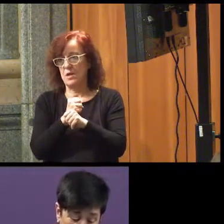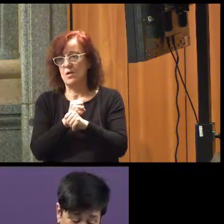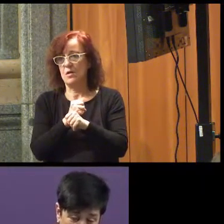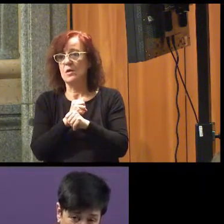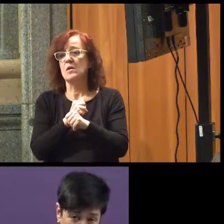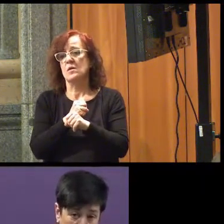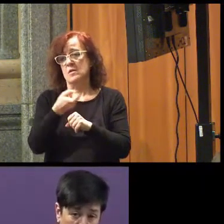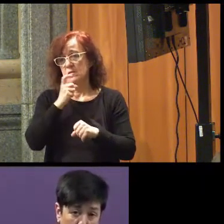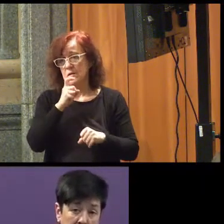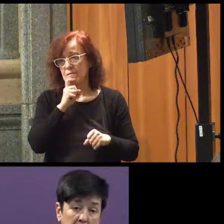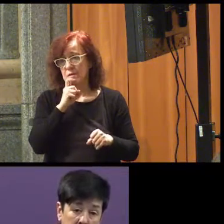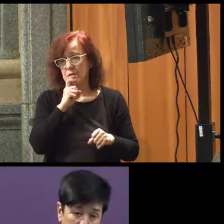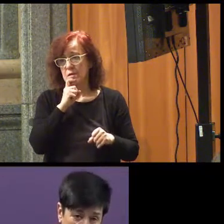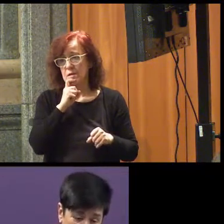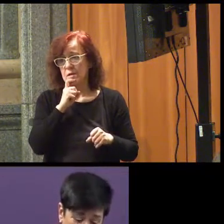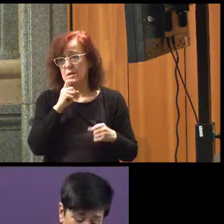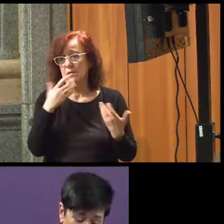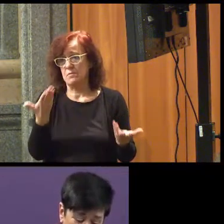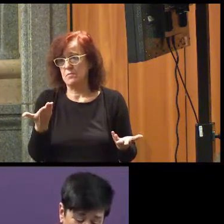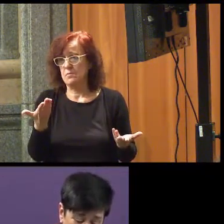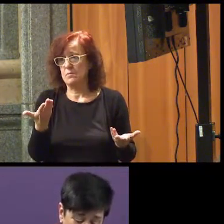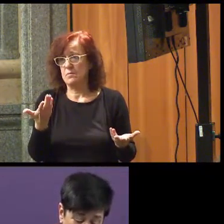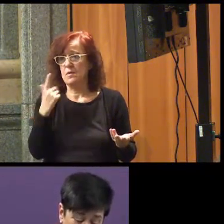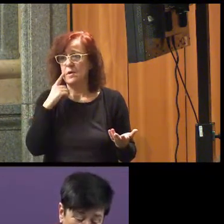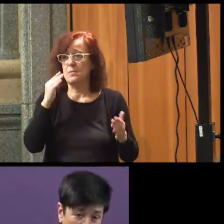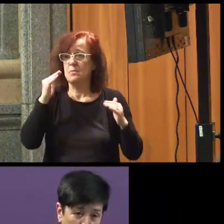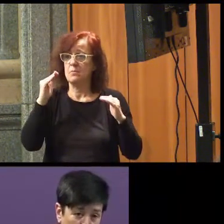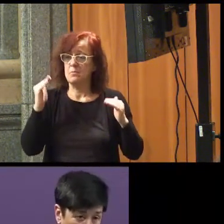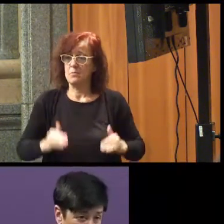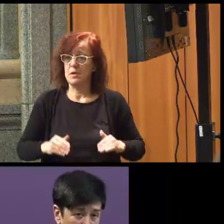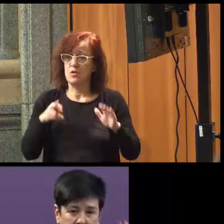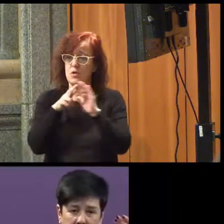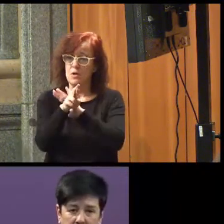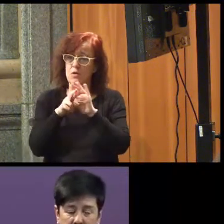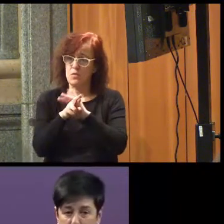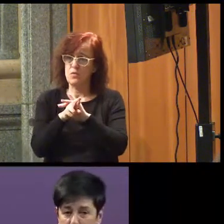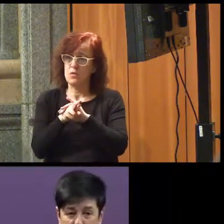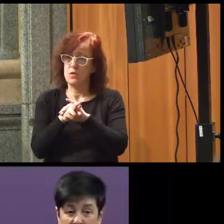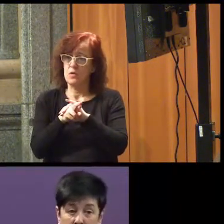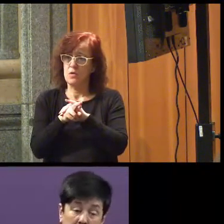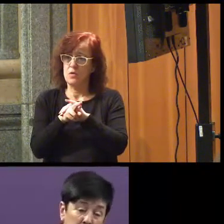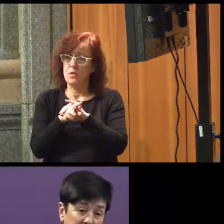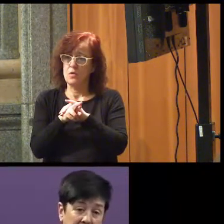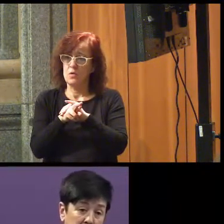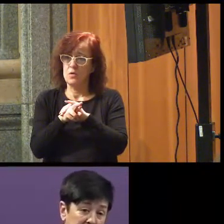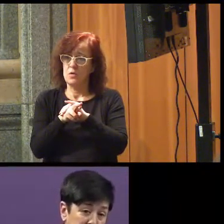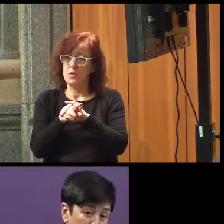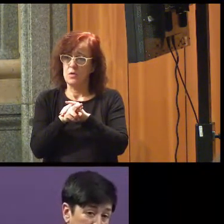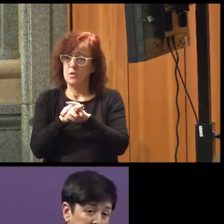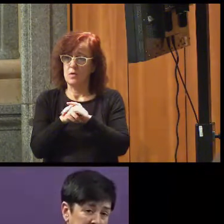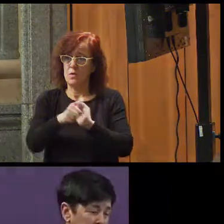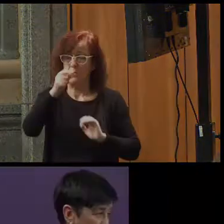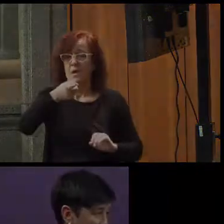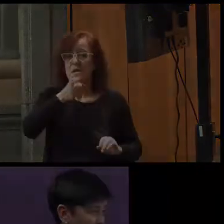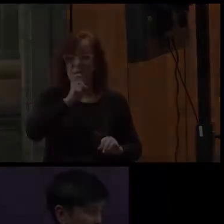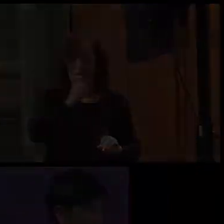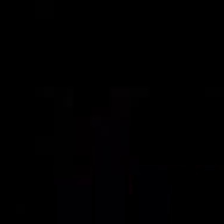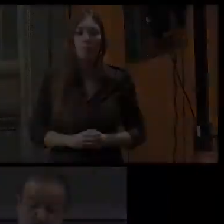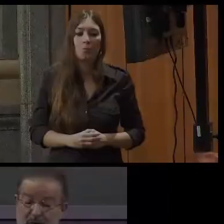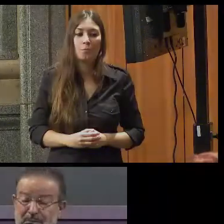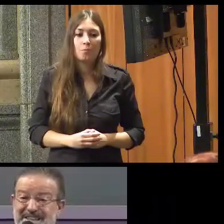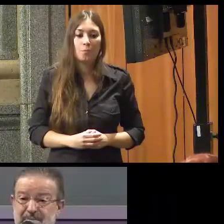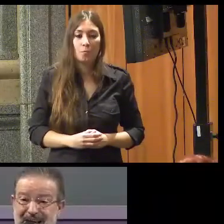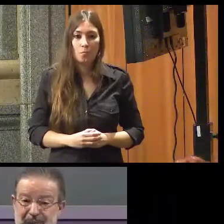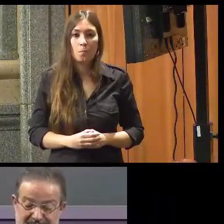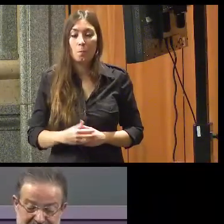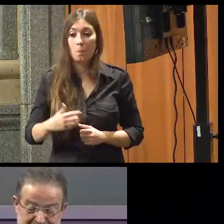es de por sí difícil, con lo cual vamos a tener menos recursos, con lo cual vamos a tener más dificultades de encontrar una vivienda.